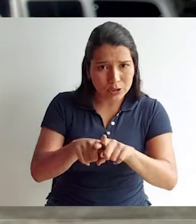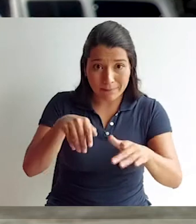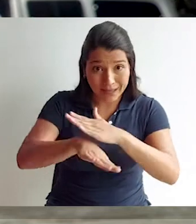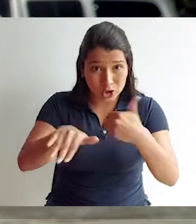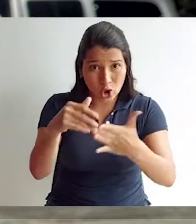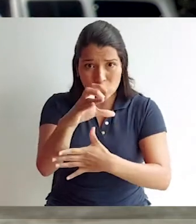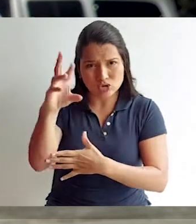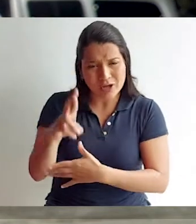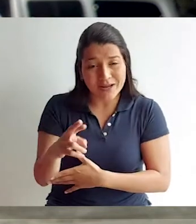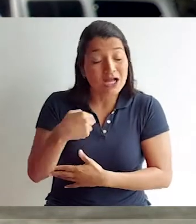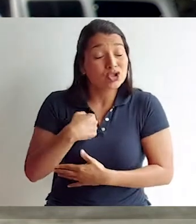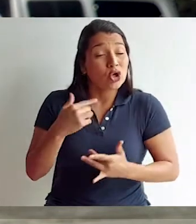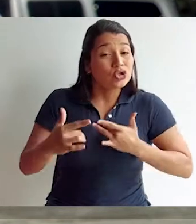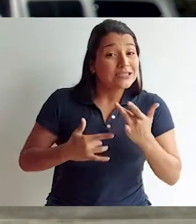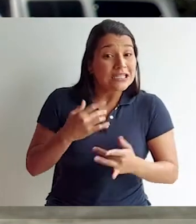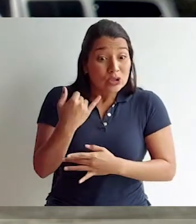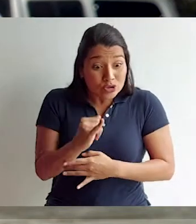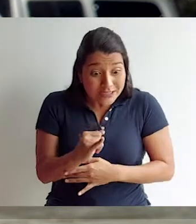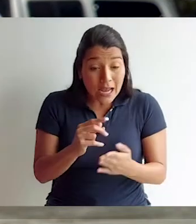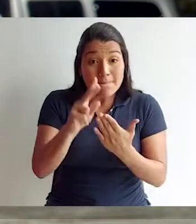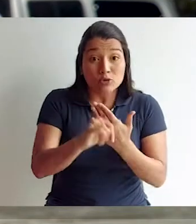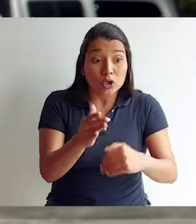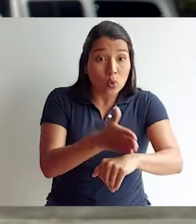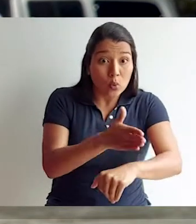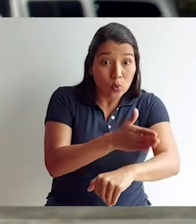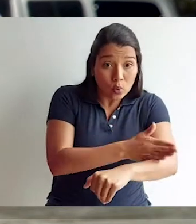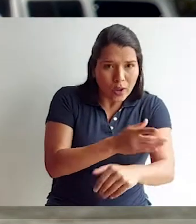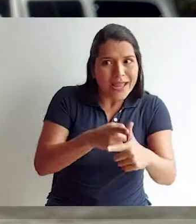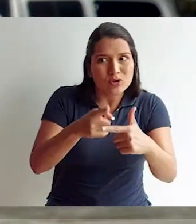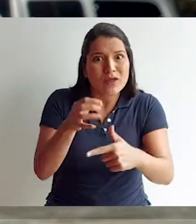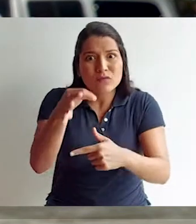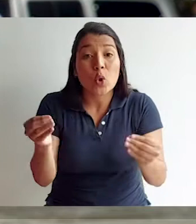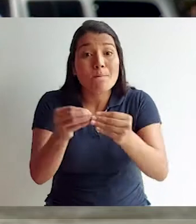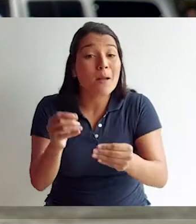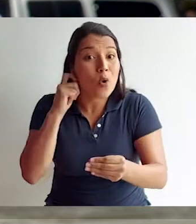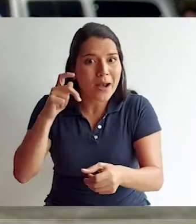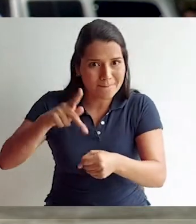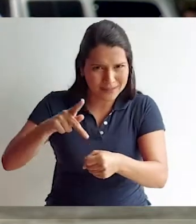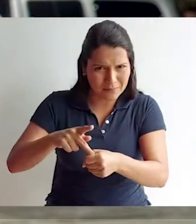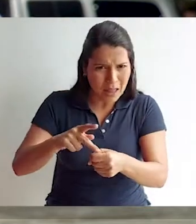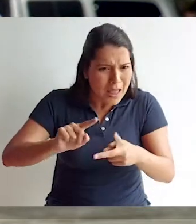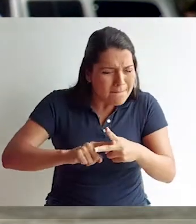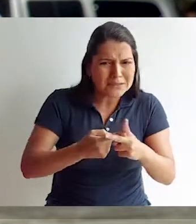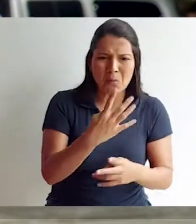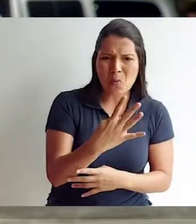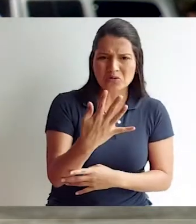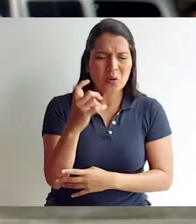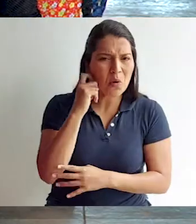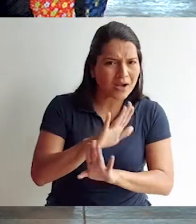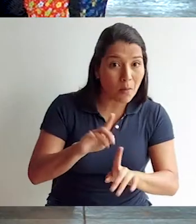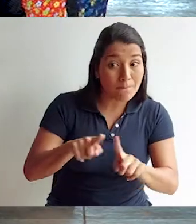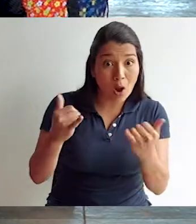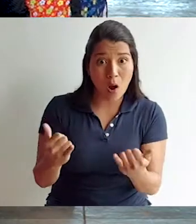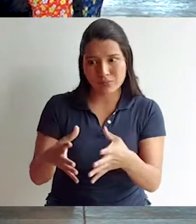y no solo en la provincia, en todo el país. Siento que si eso viene creciendo y creciendo, van a haber más mujeres que se van a animar.